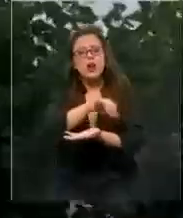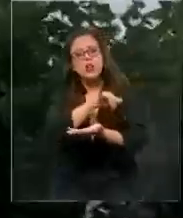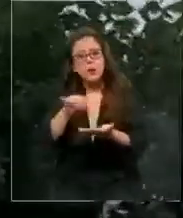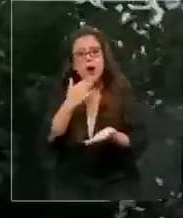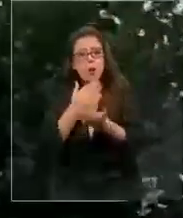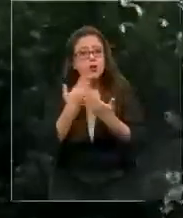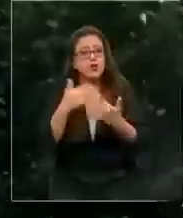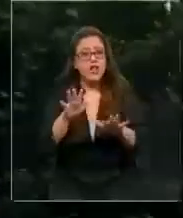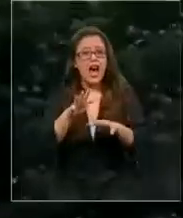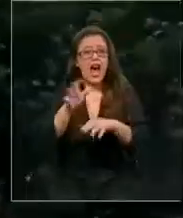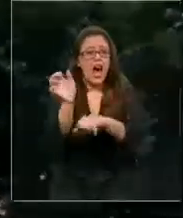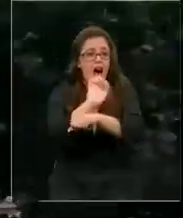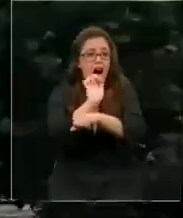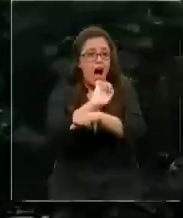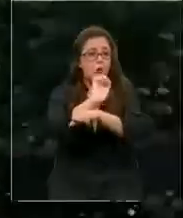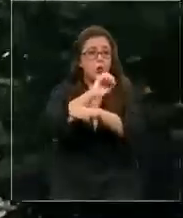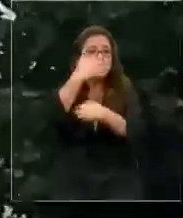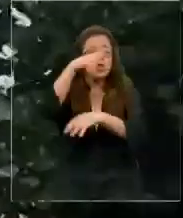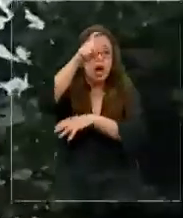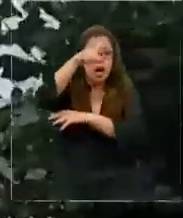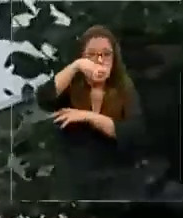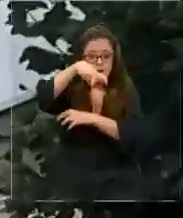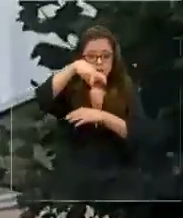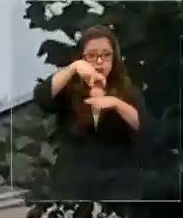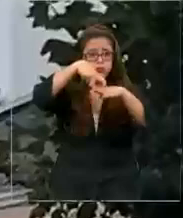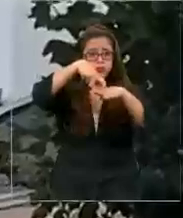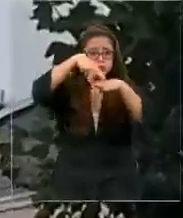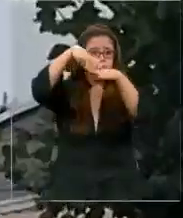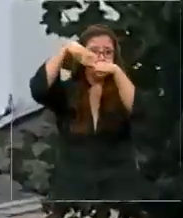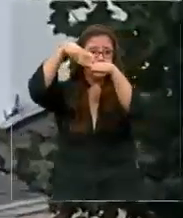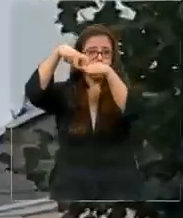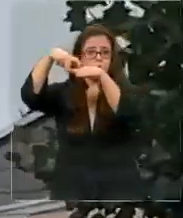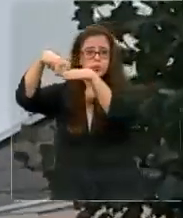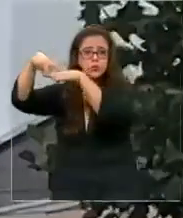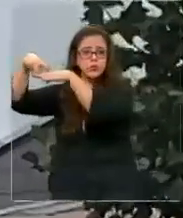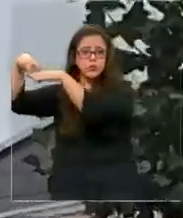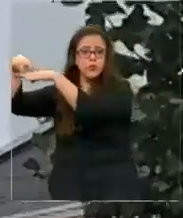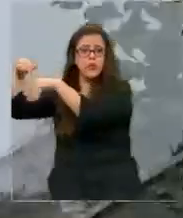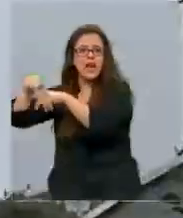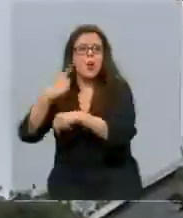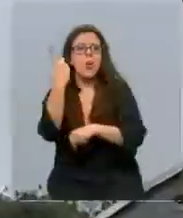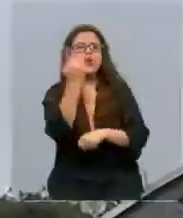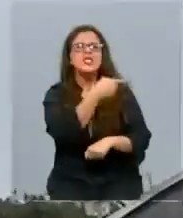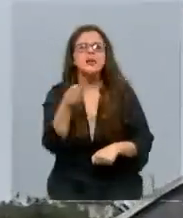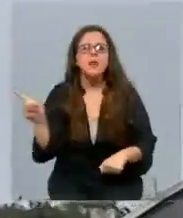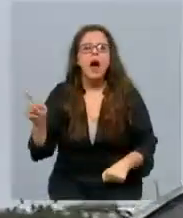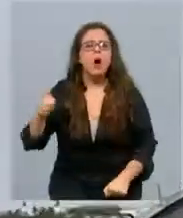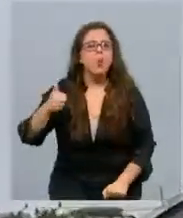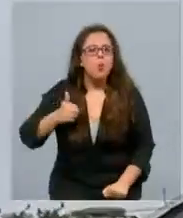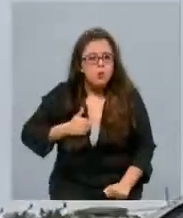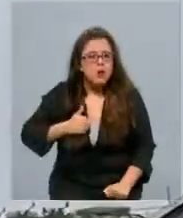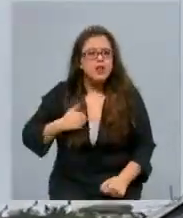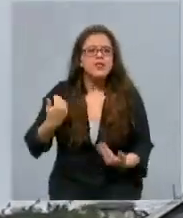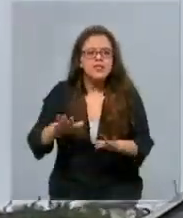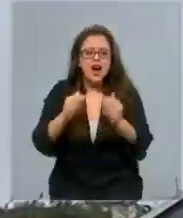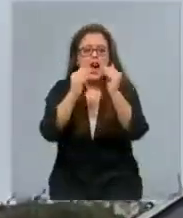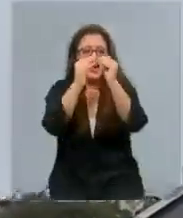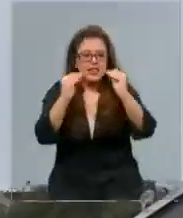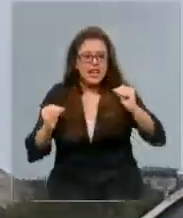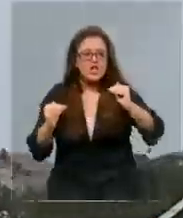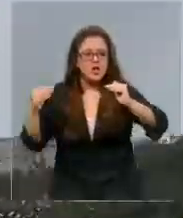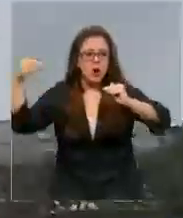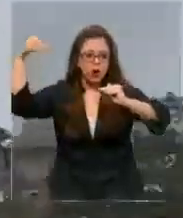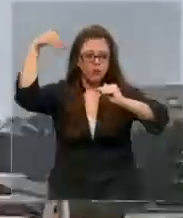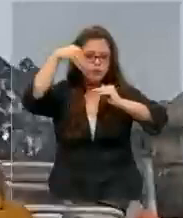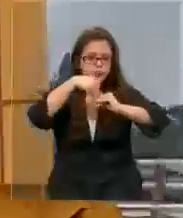horas cuando el auto, como vemos ahí, ya había sido retirado. Un auto que llevaba una semana exactamente sobre el techo del